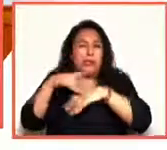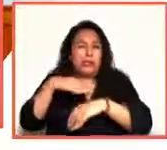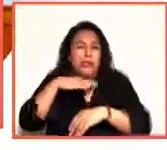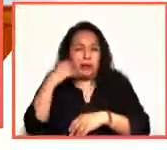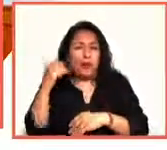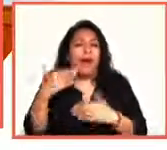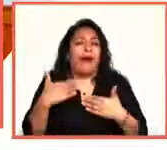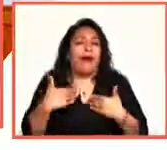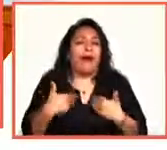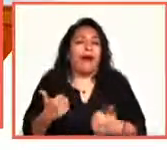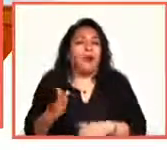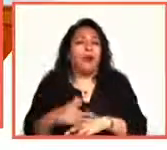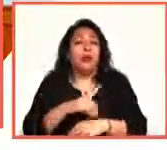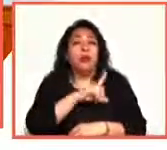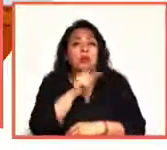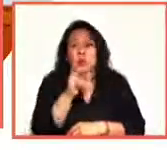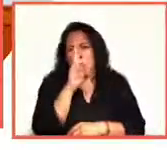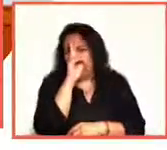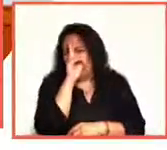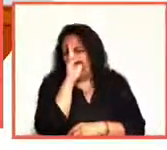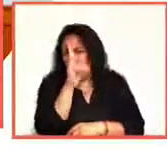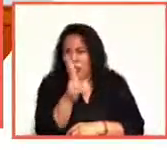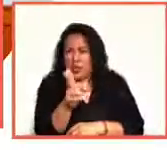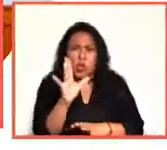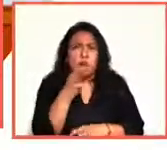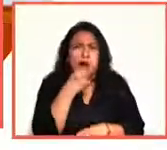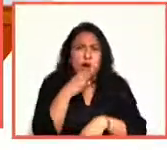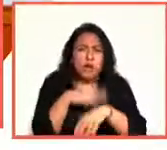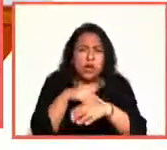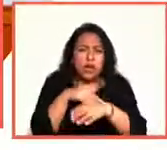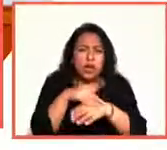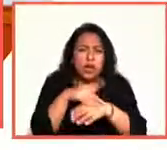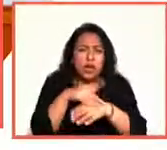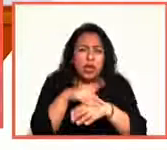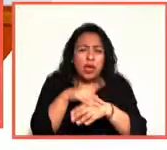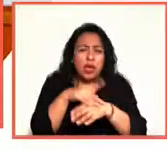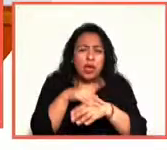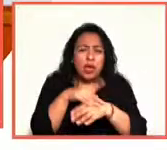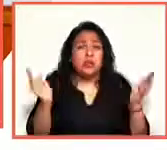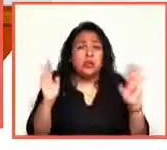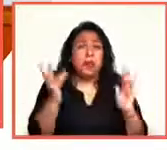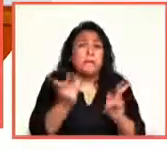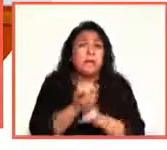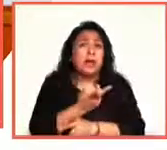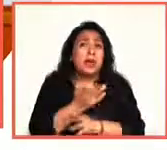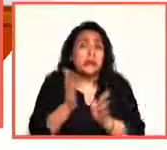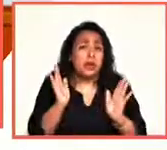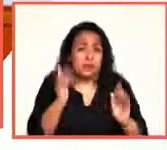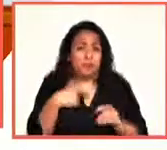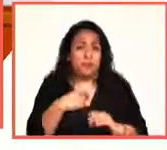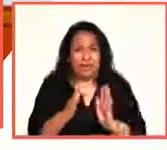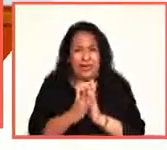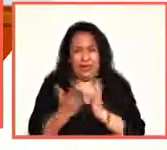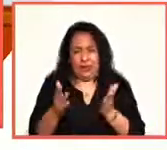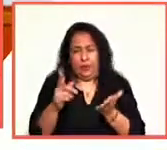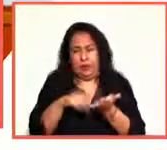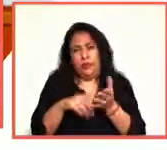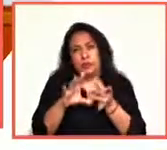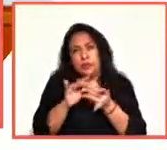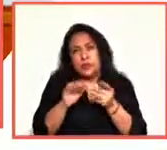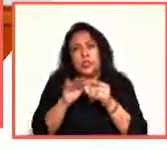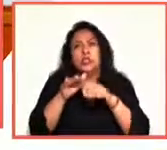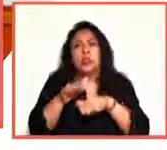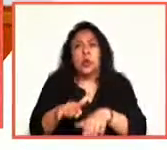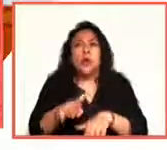después prohibido al advertir y plasmar en sus cuentos lo que sería el nazismo. Los dos libros donde habla del advenimiento del